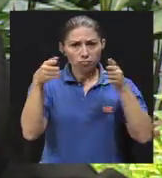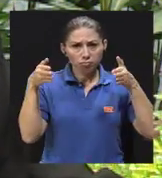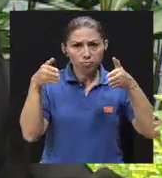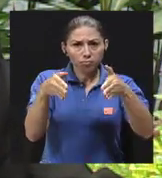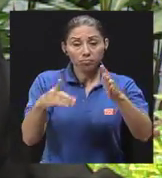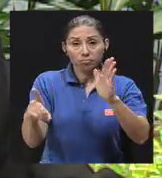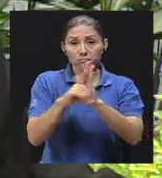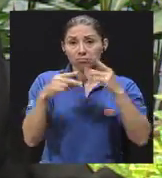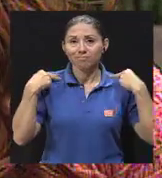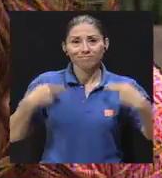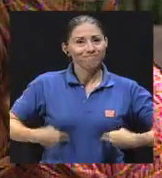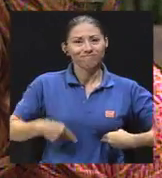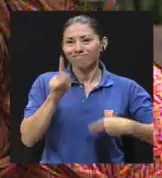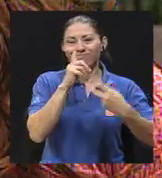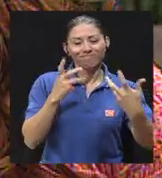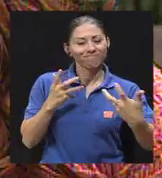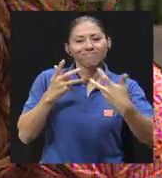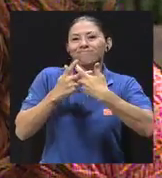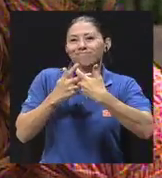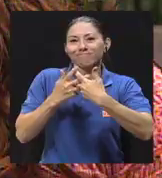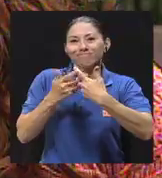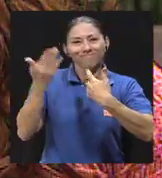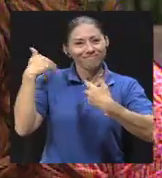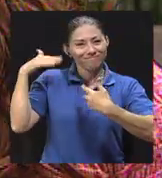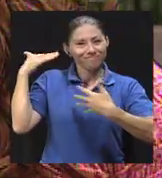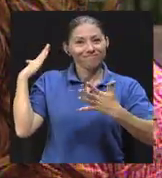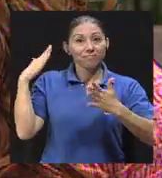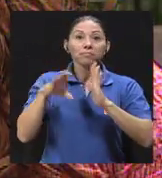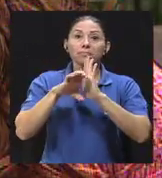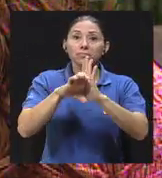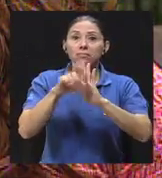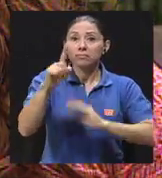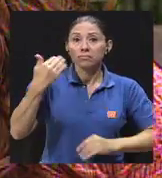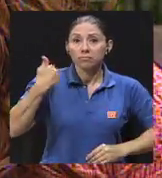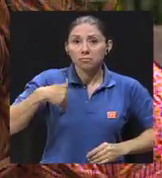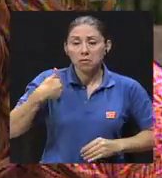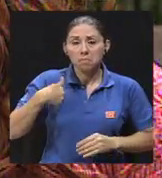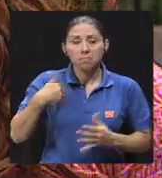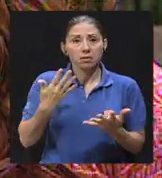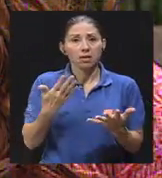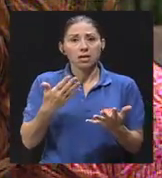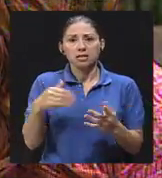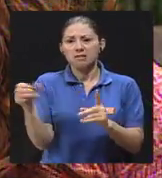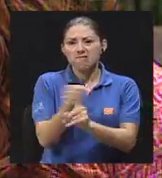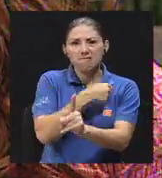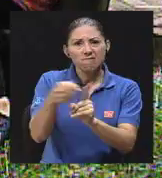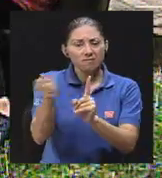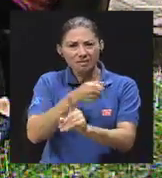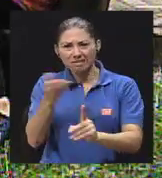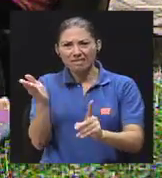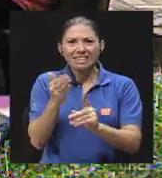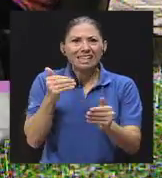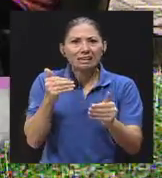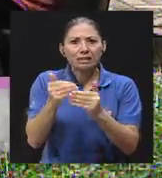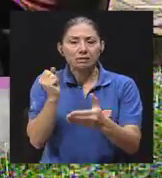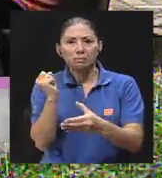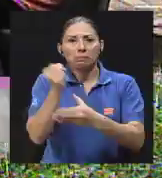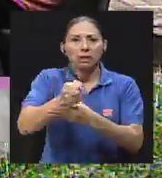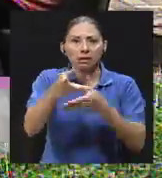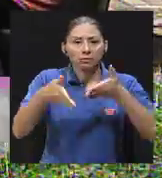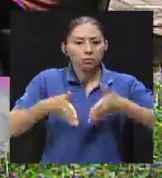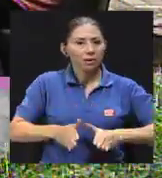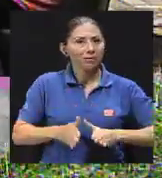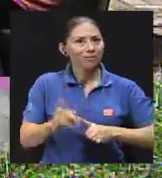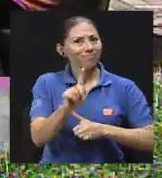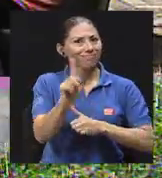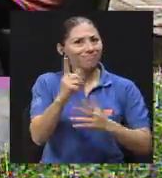ya no calzan eso. Porque un hombre que maltrate a su hijo, casi al punto de matarlo, pues ya no calza. Y